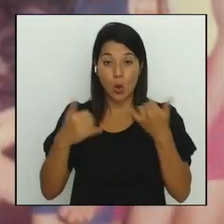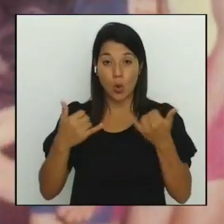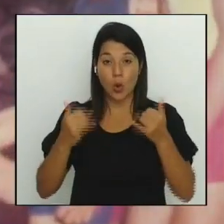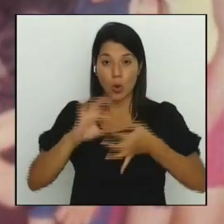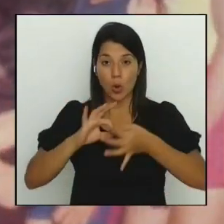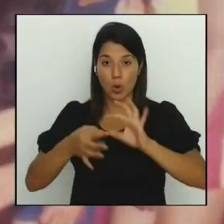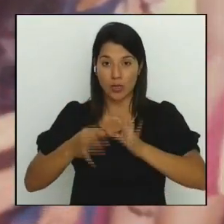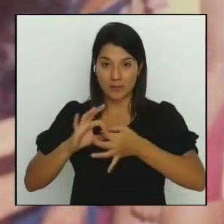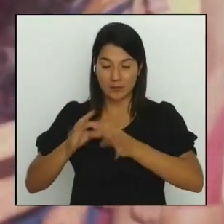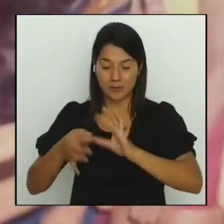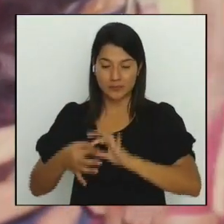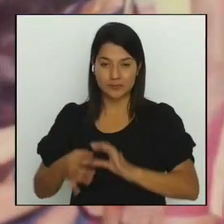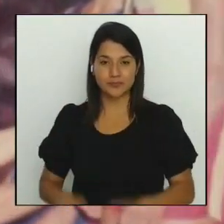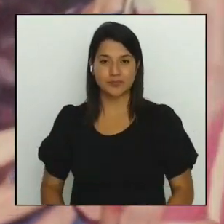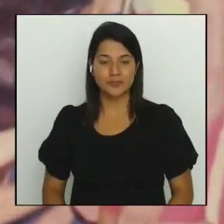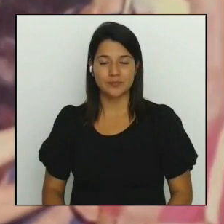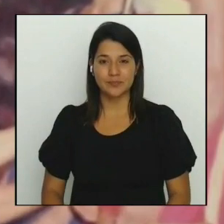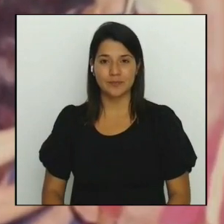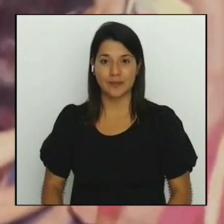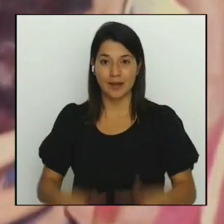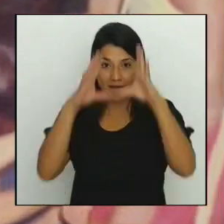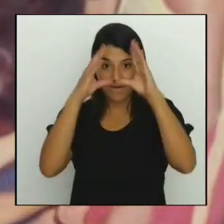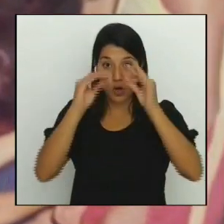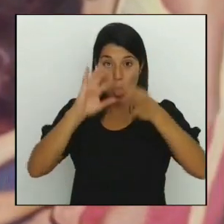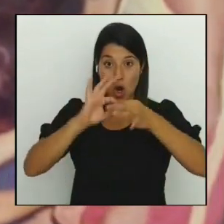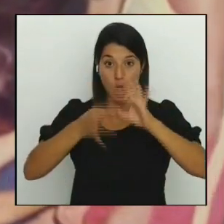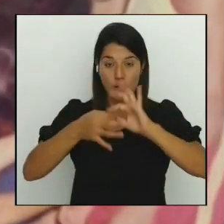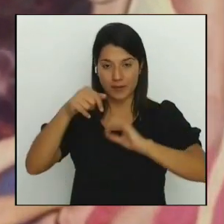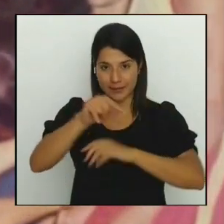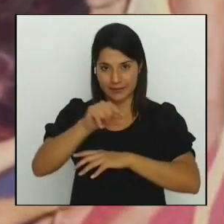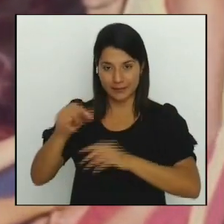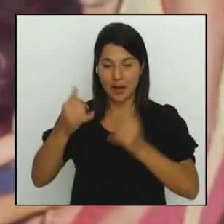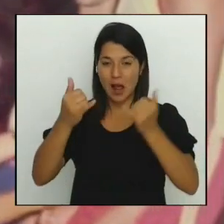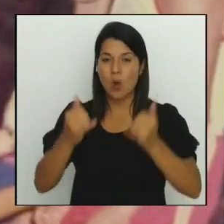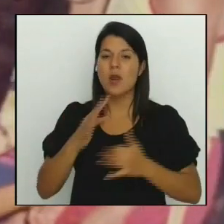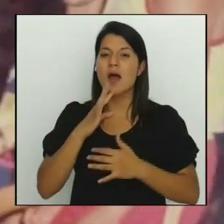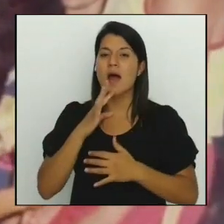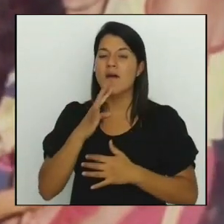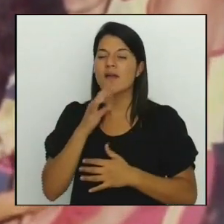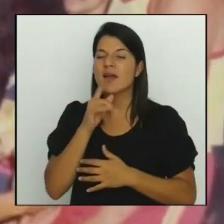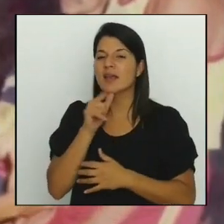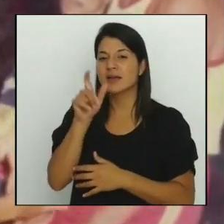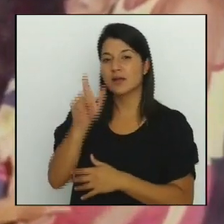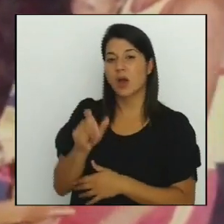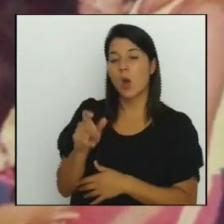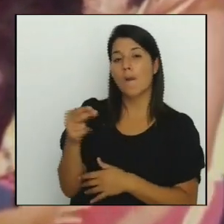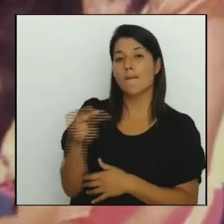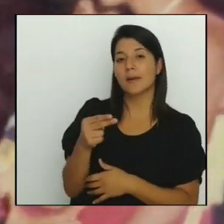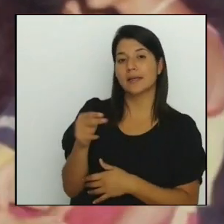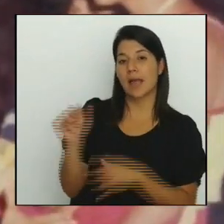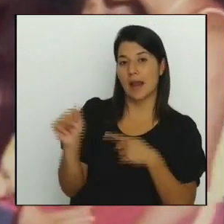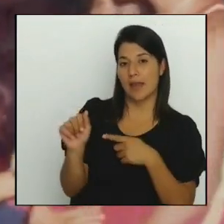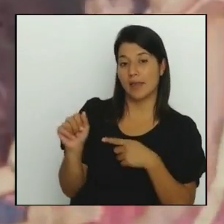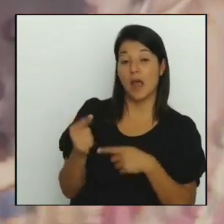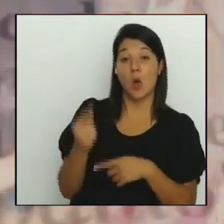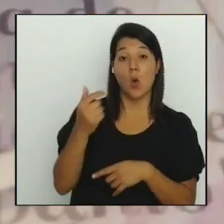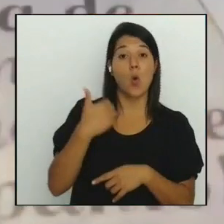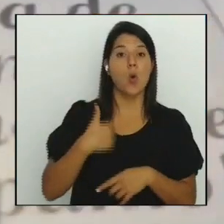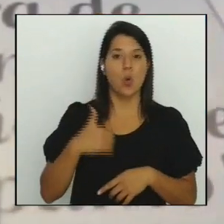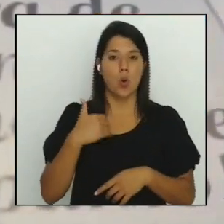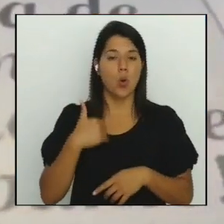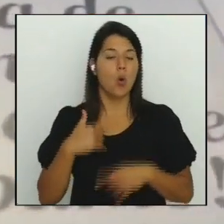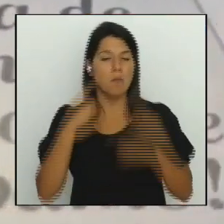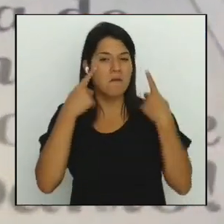en el dato olímpico de esta semana les vamos a hablar acerca de Humberto Aranda un hombre que resuena en la historia deportiva de Costa